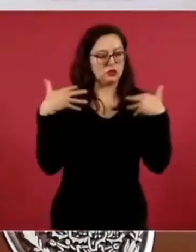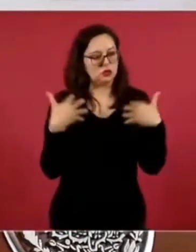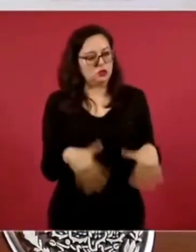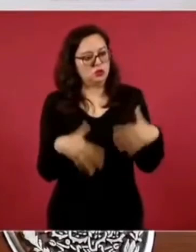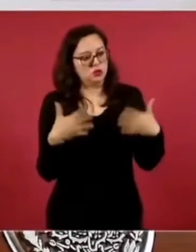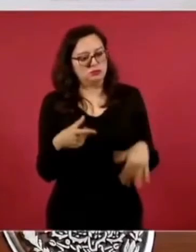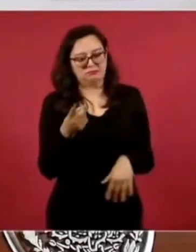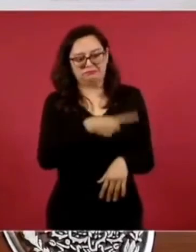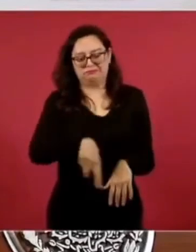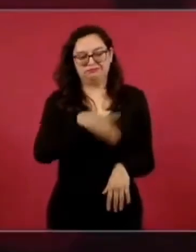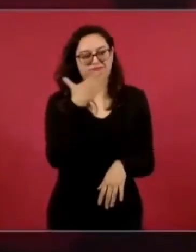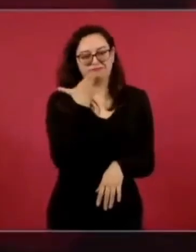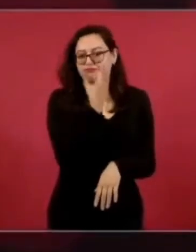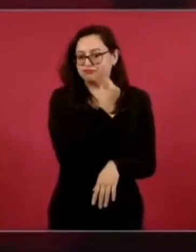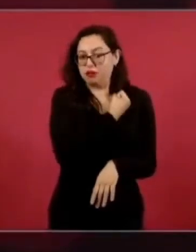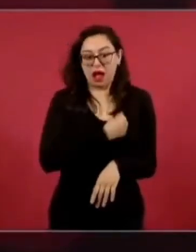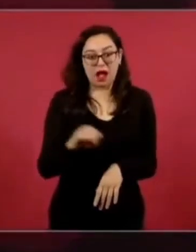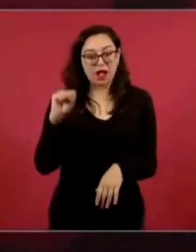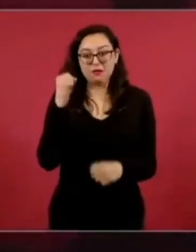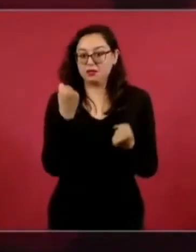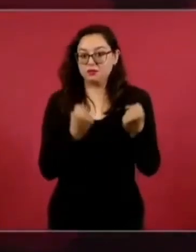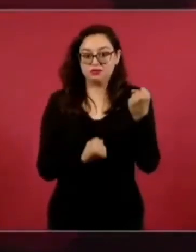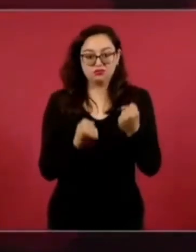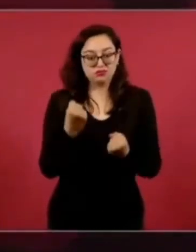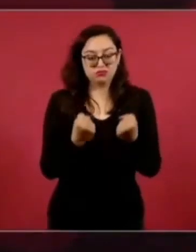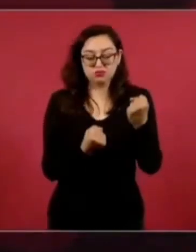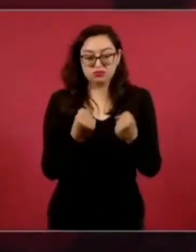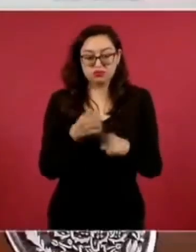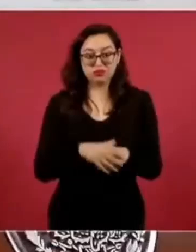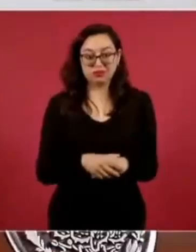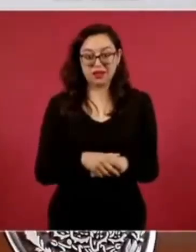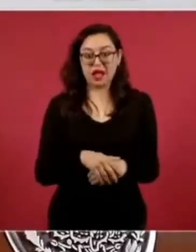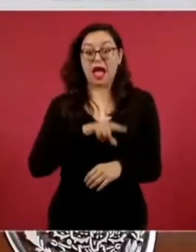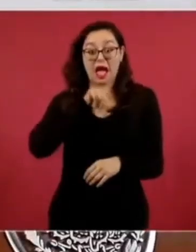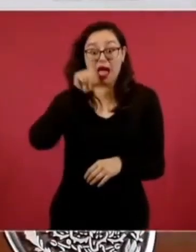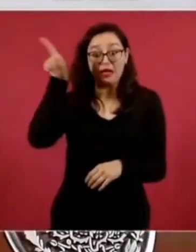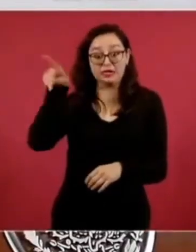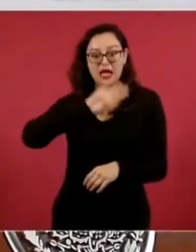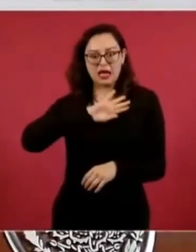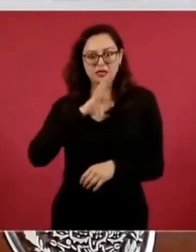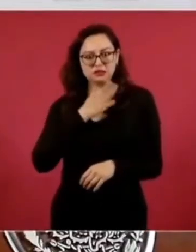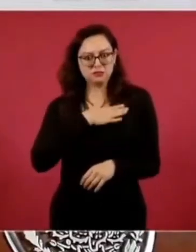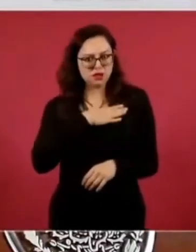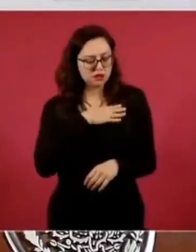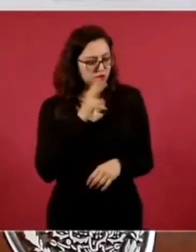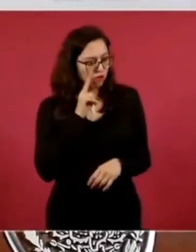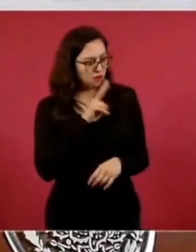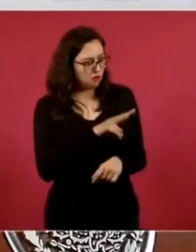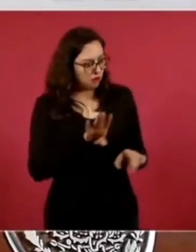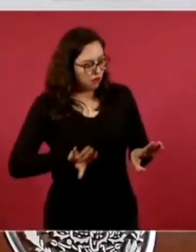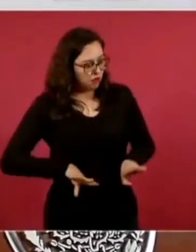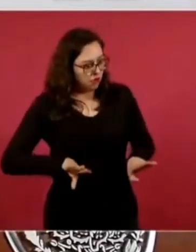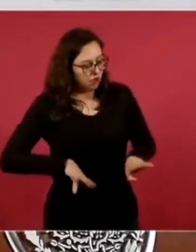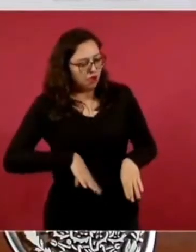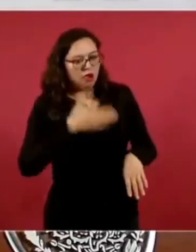compatriotas. Entonces, ya los querían contratar allá,